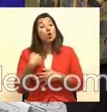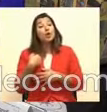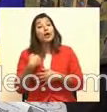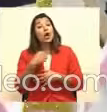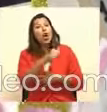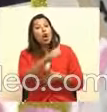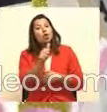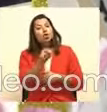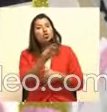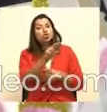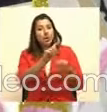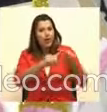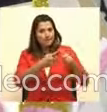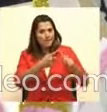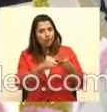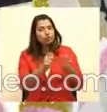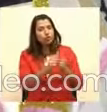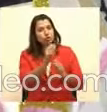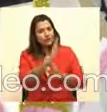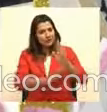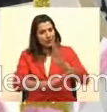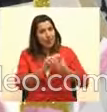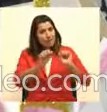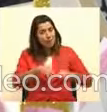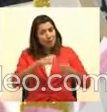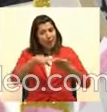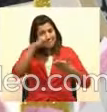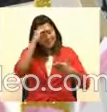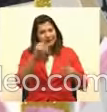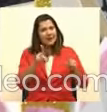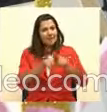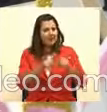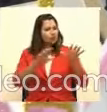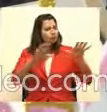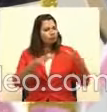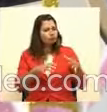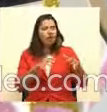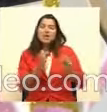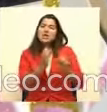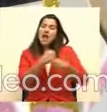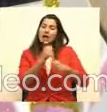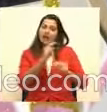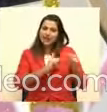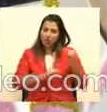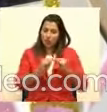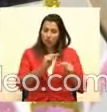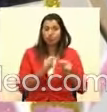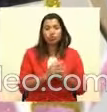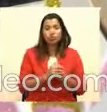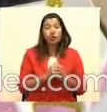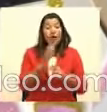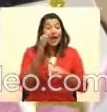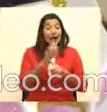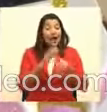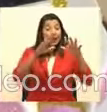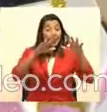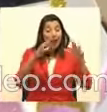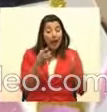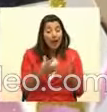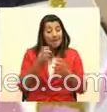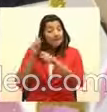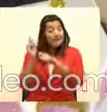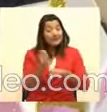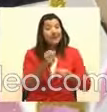de un trabajito, ¿verdad? Y ellos están motivados al verlo a él, ¿verdad? Que yo, cada piñata, tomamos la